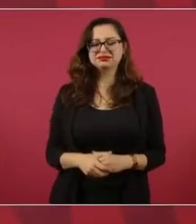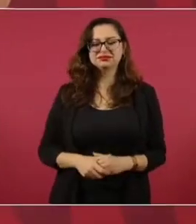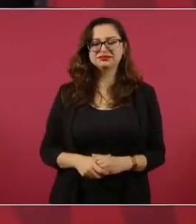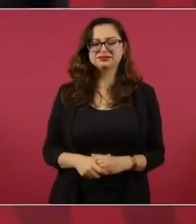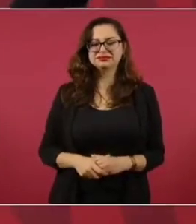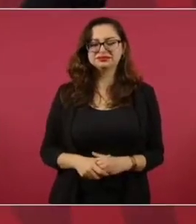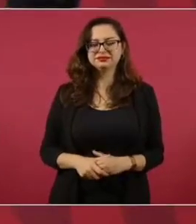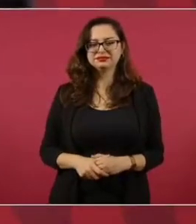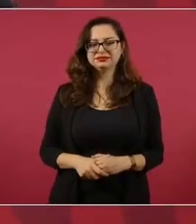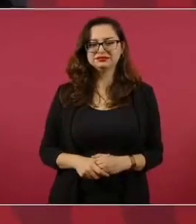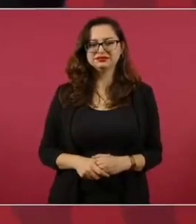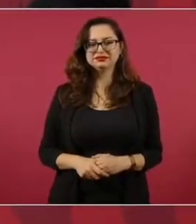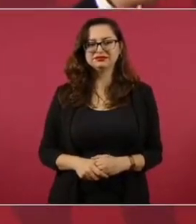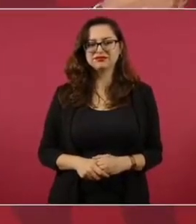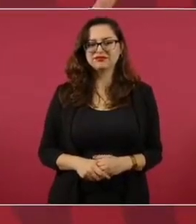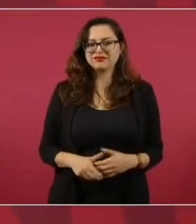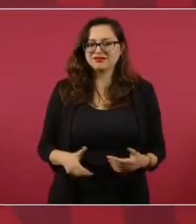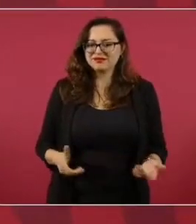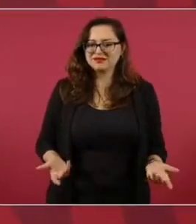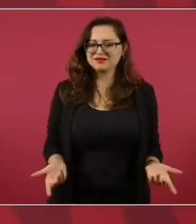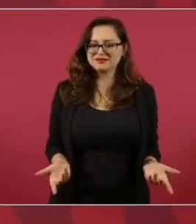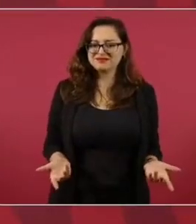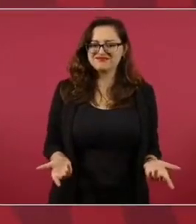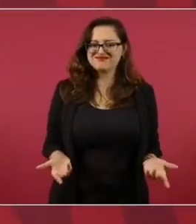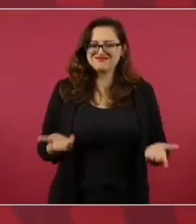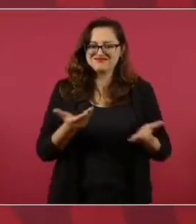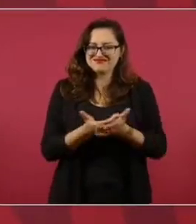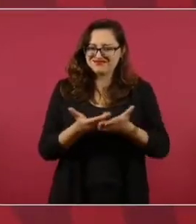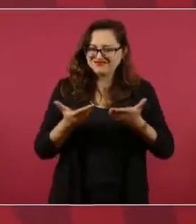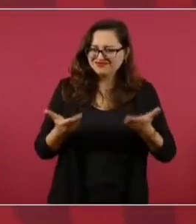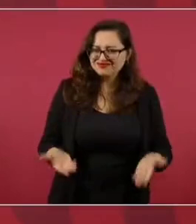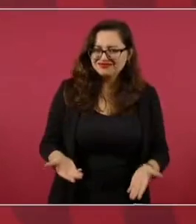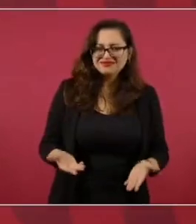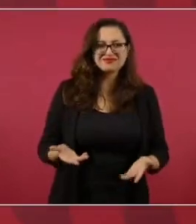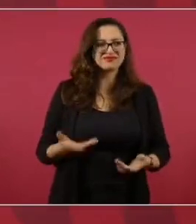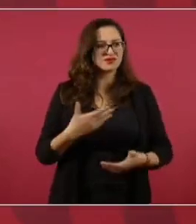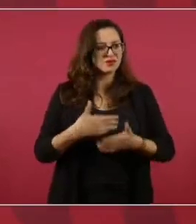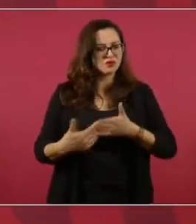¿Cómo en estos tiempos vamos a estar apostando a retrogradar?